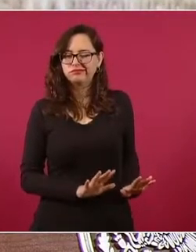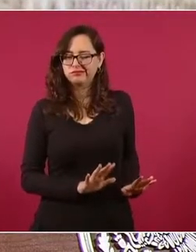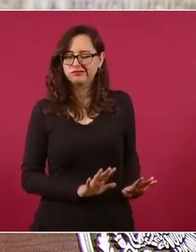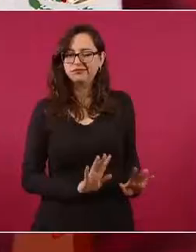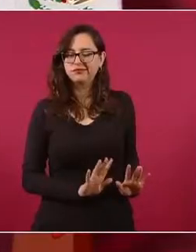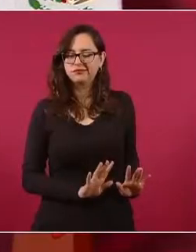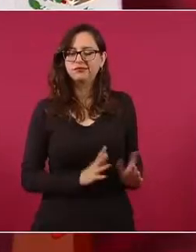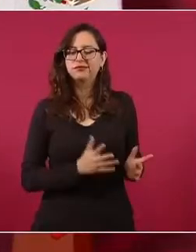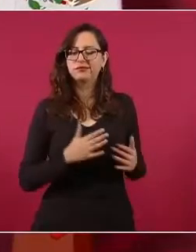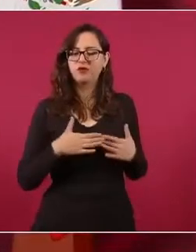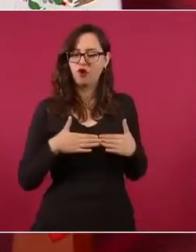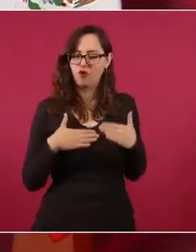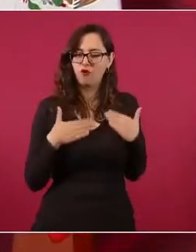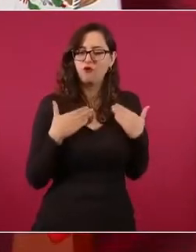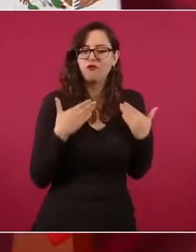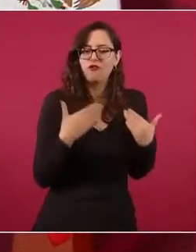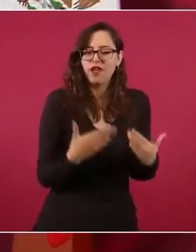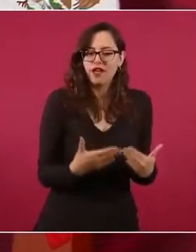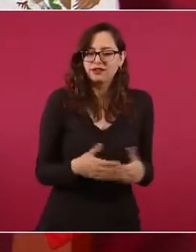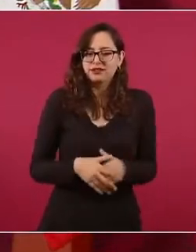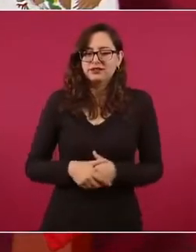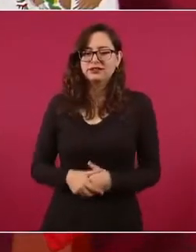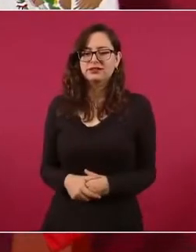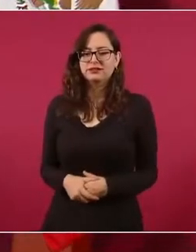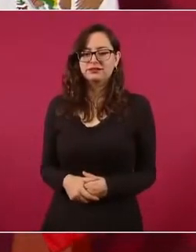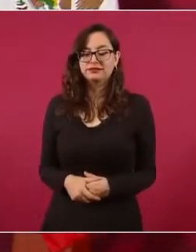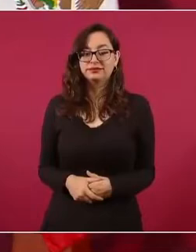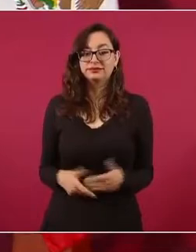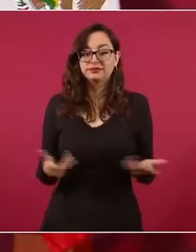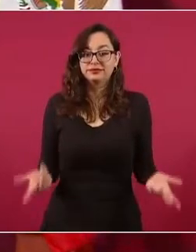Imagínense otro golpe para la gente,